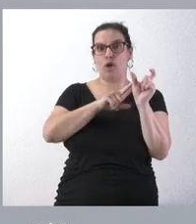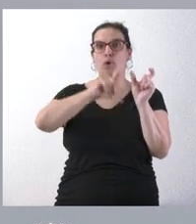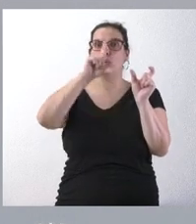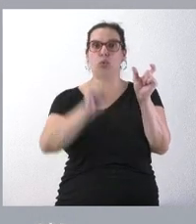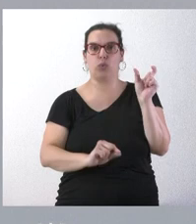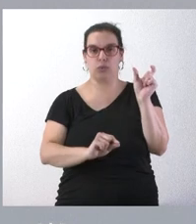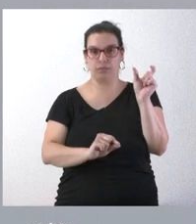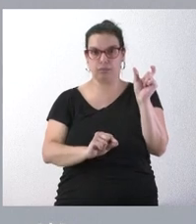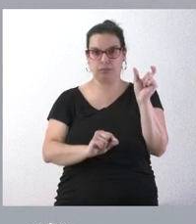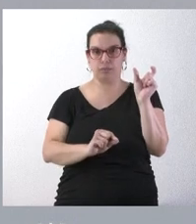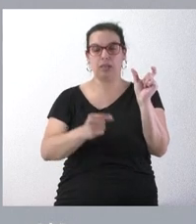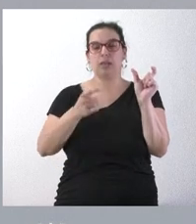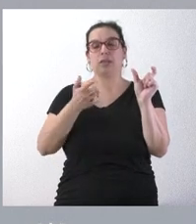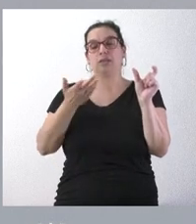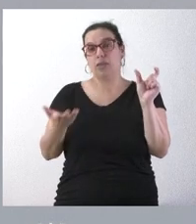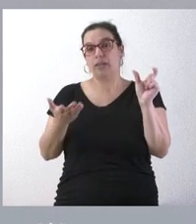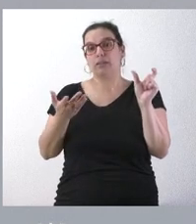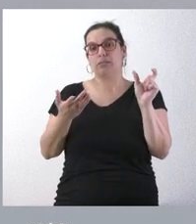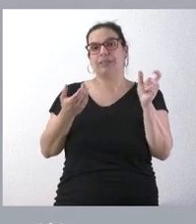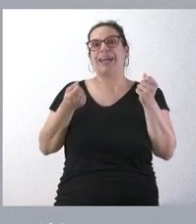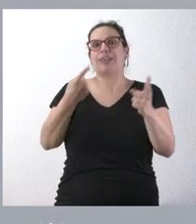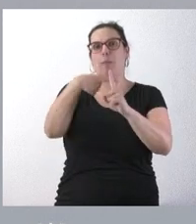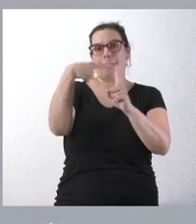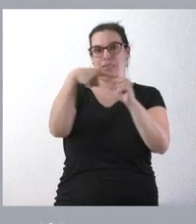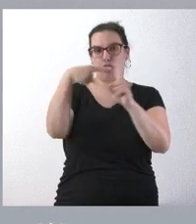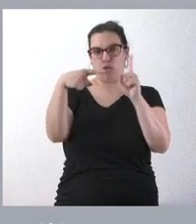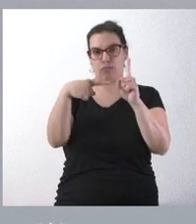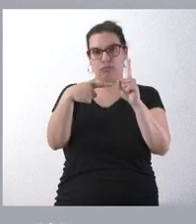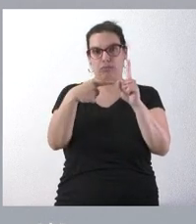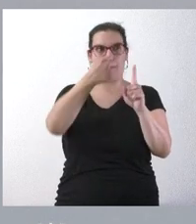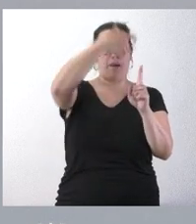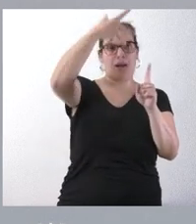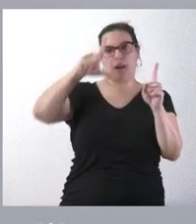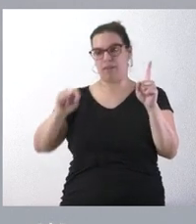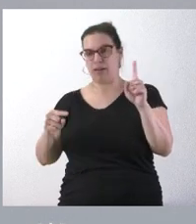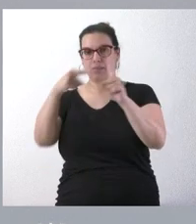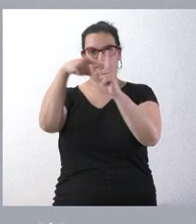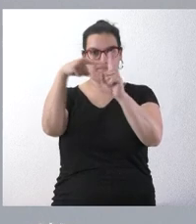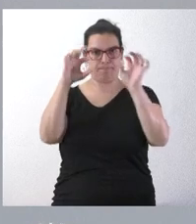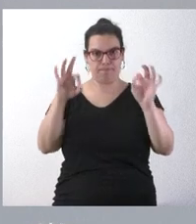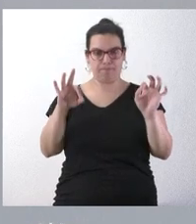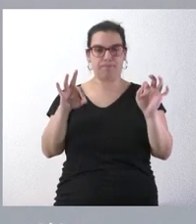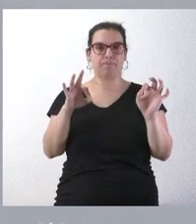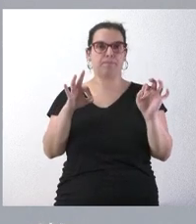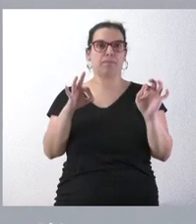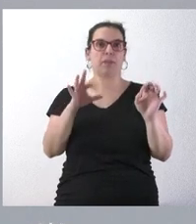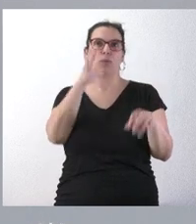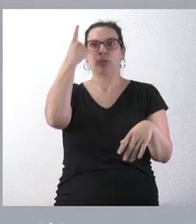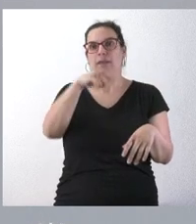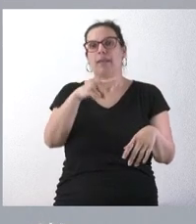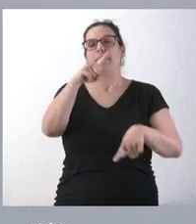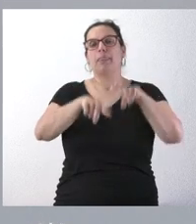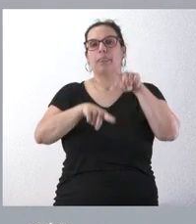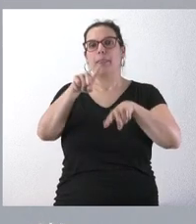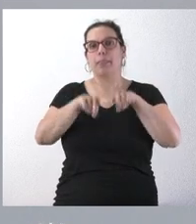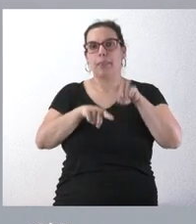por tanto, en el coste medio de esta tasa universitaria. Este es un valor medio, porque saben ustedes que